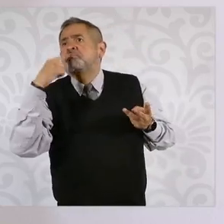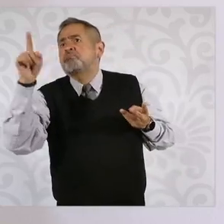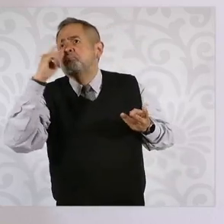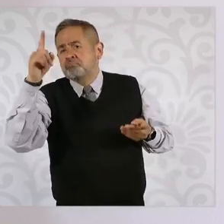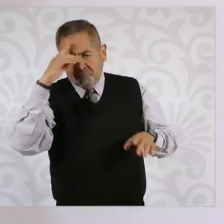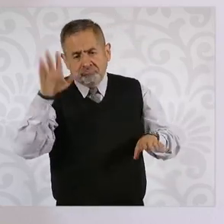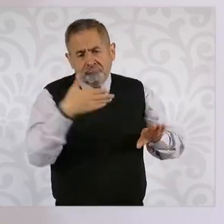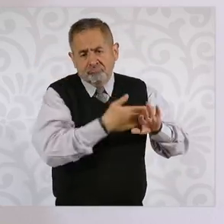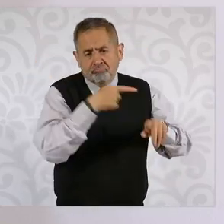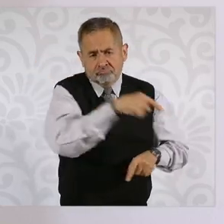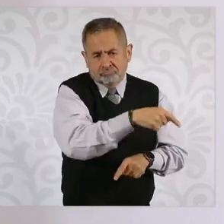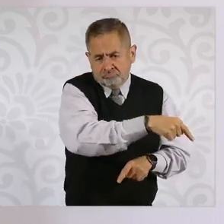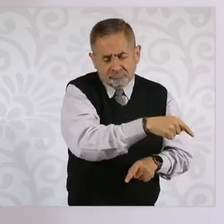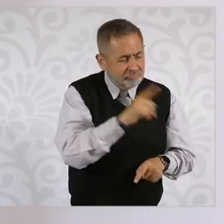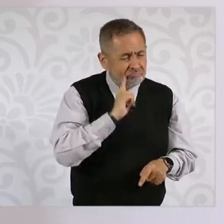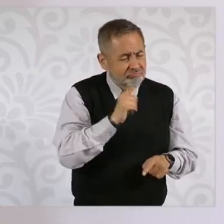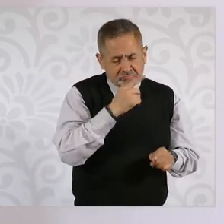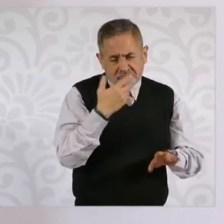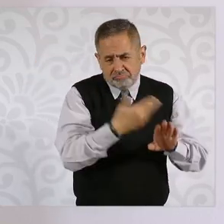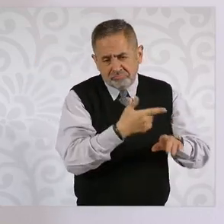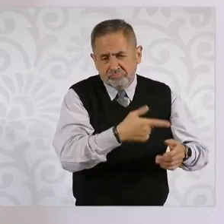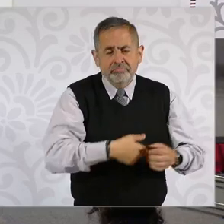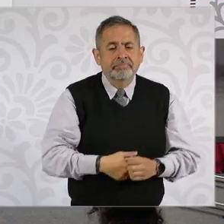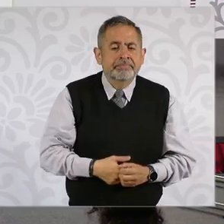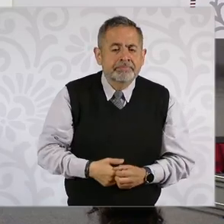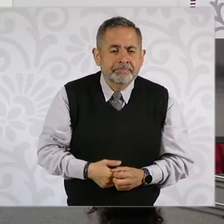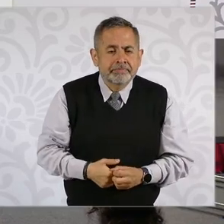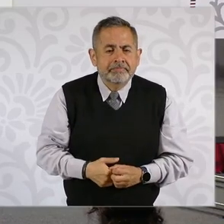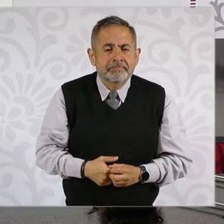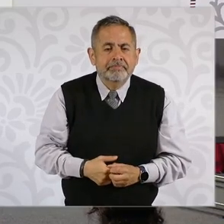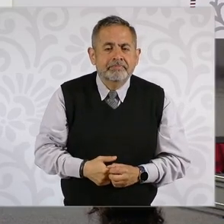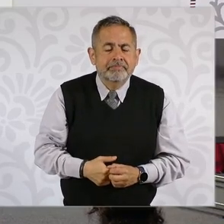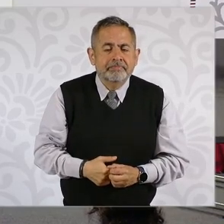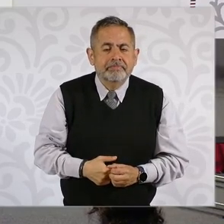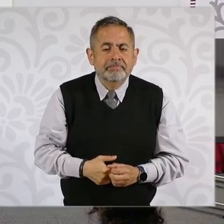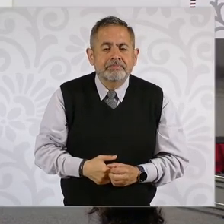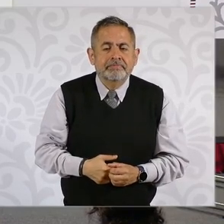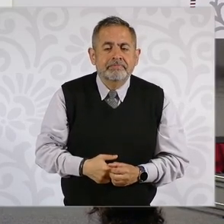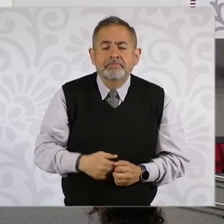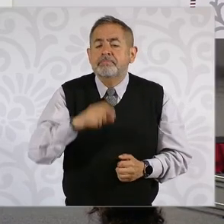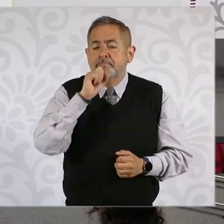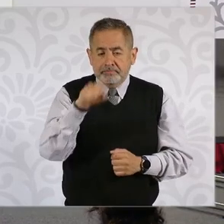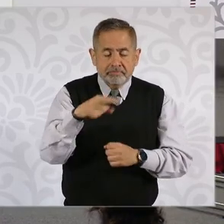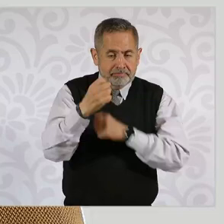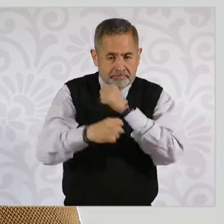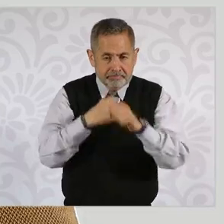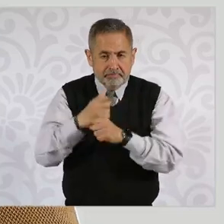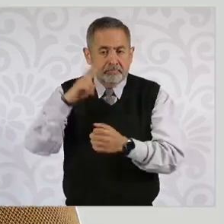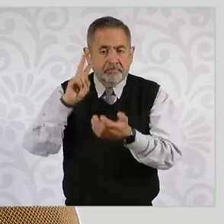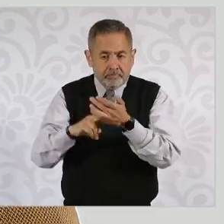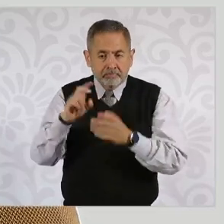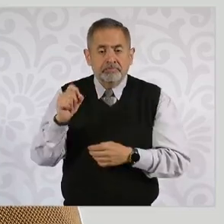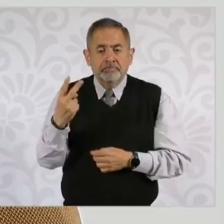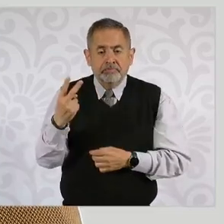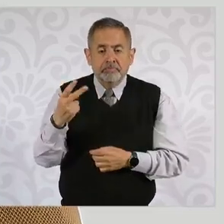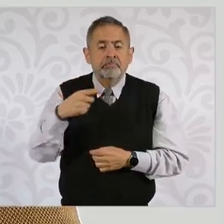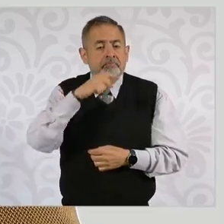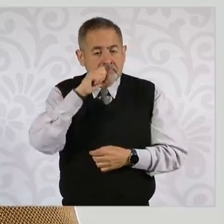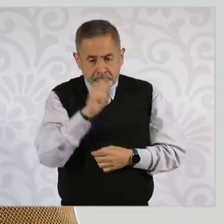a ese órgano jurisdiccional. También en 2022 fue